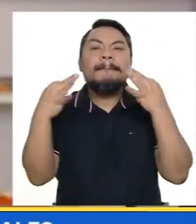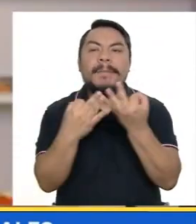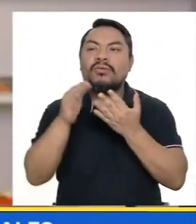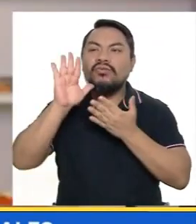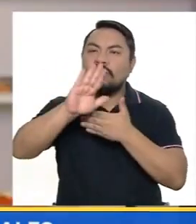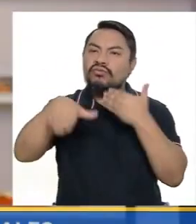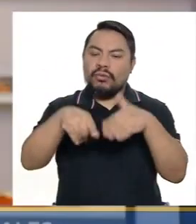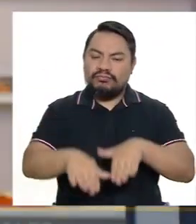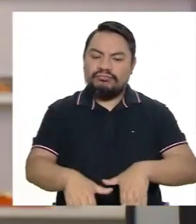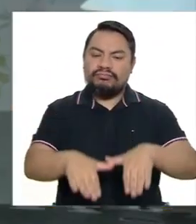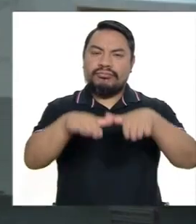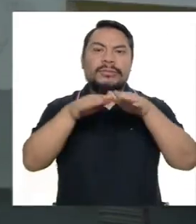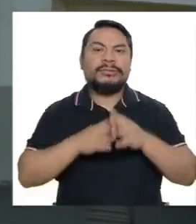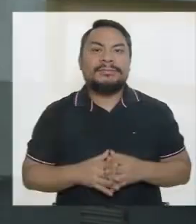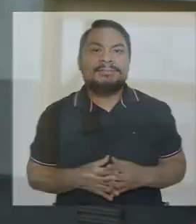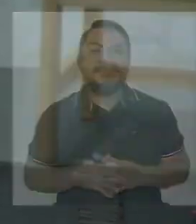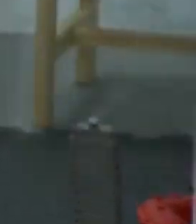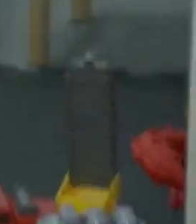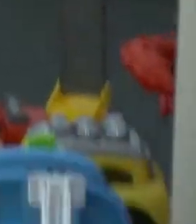en todo su desarrollo